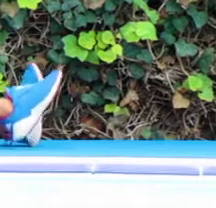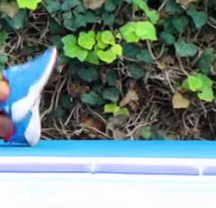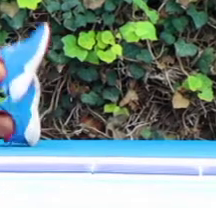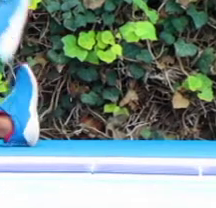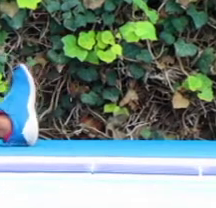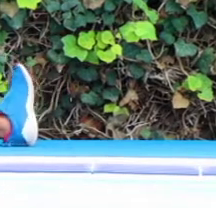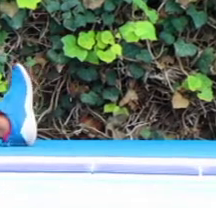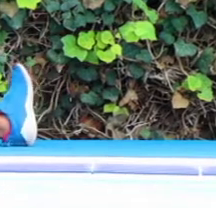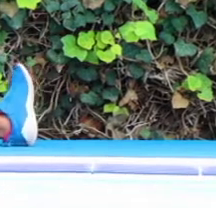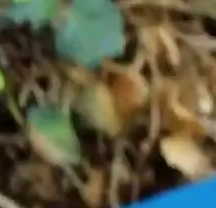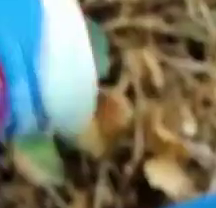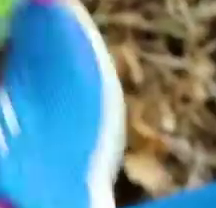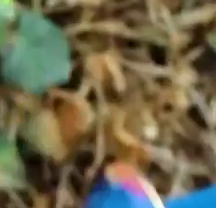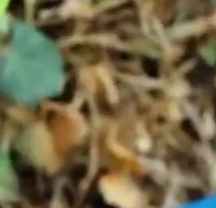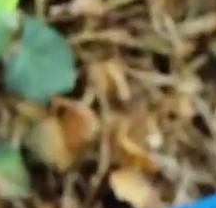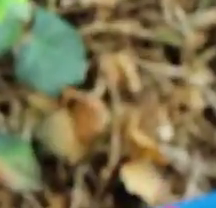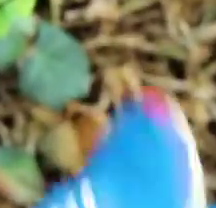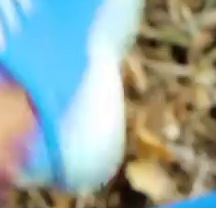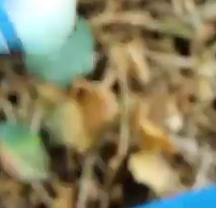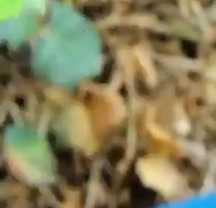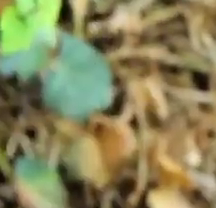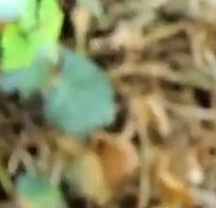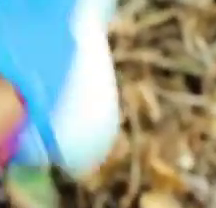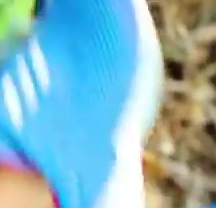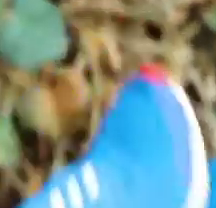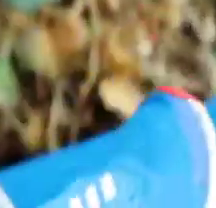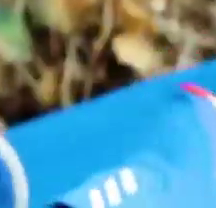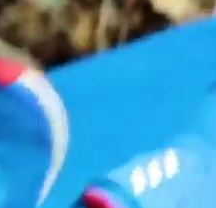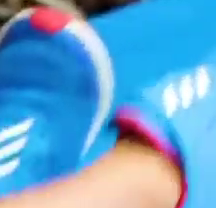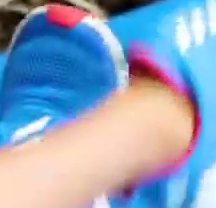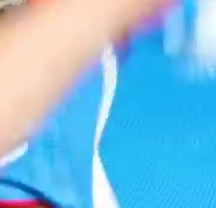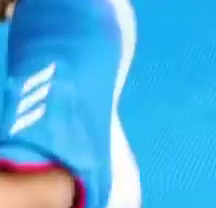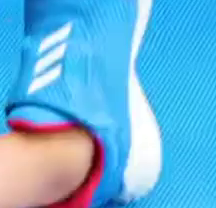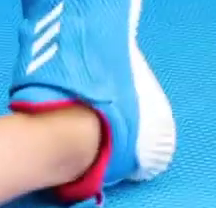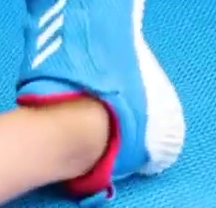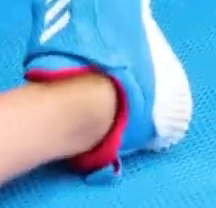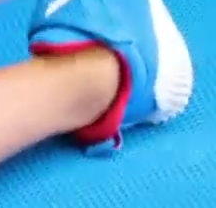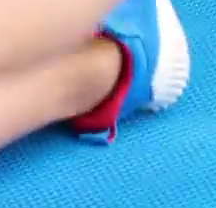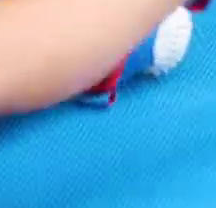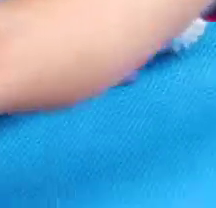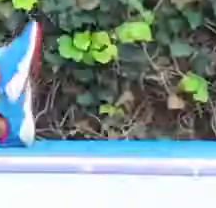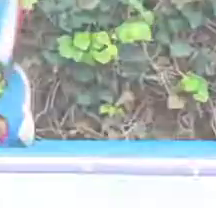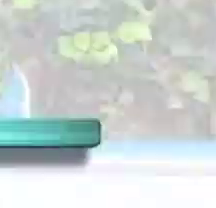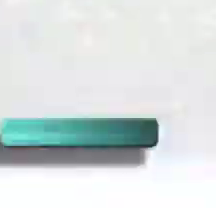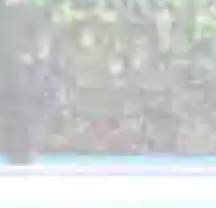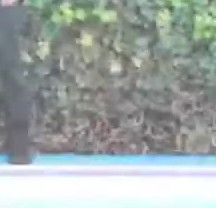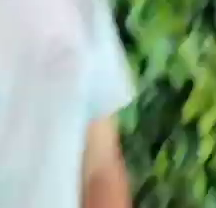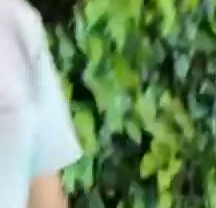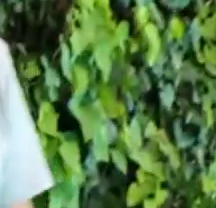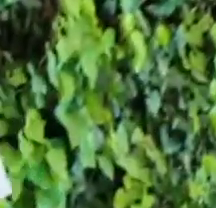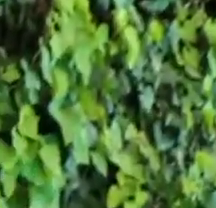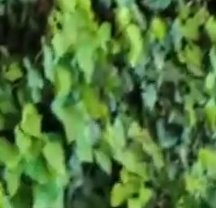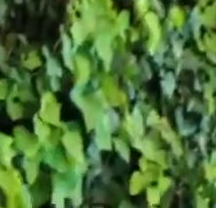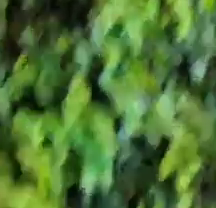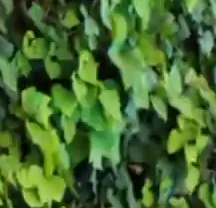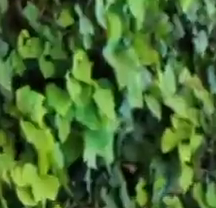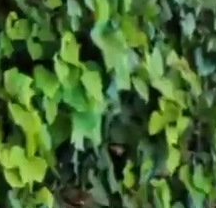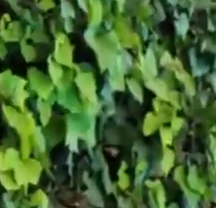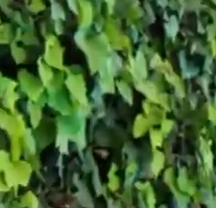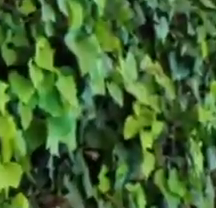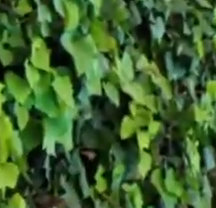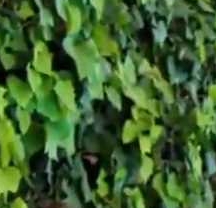Sin tocar el piso. Dos. Procura que no toque el piso tu talón. Tres. Una más. Ok. Seguimos